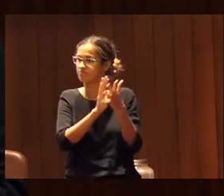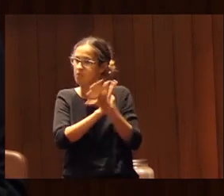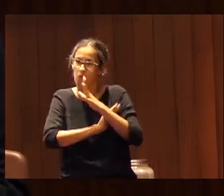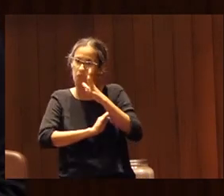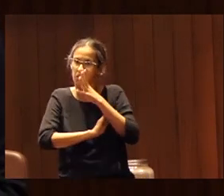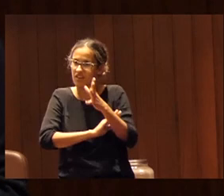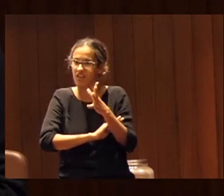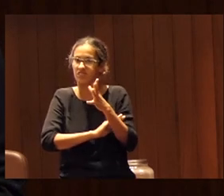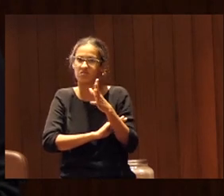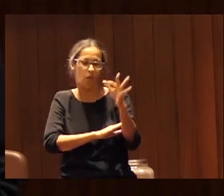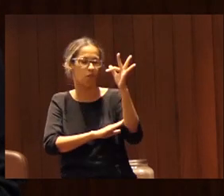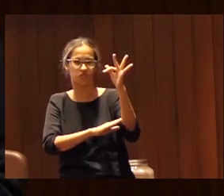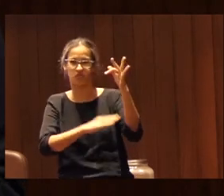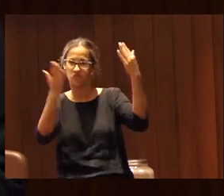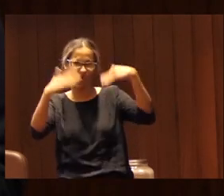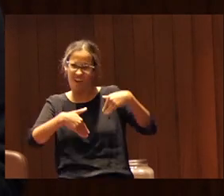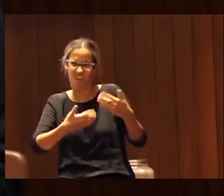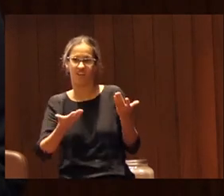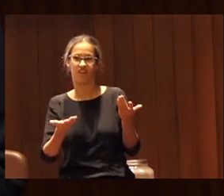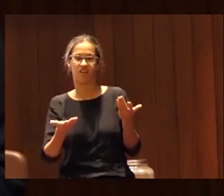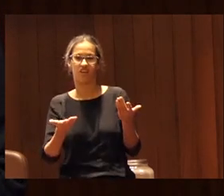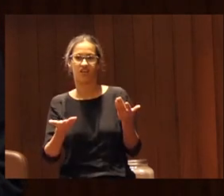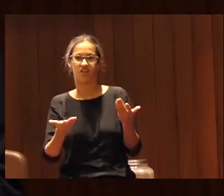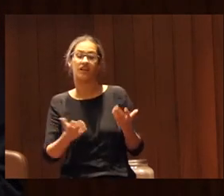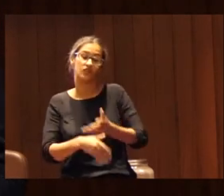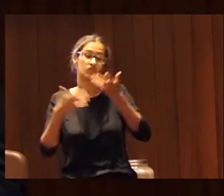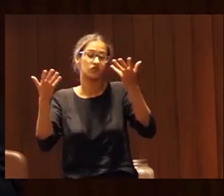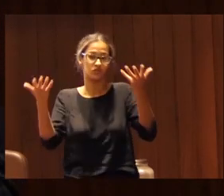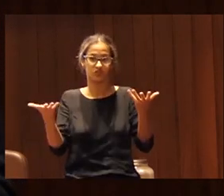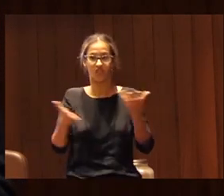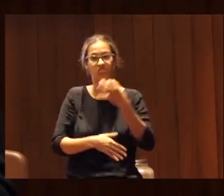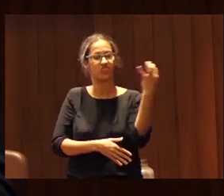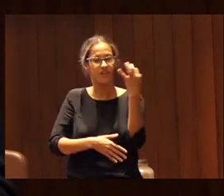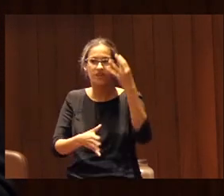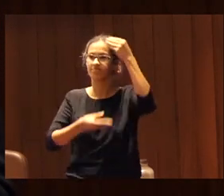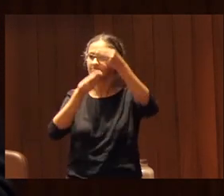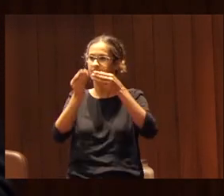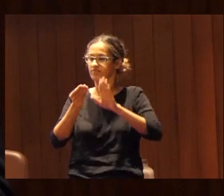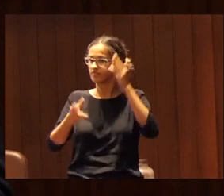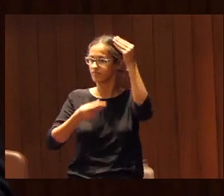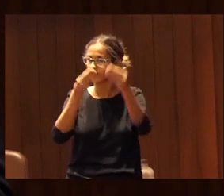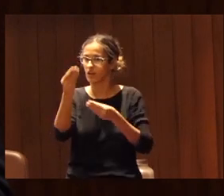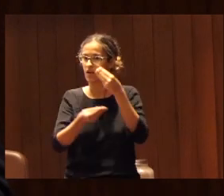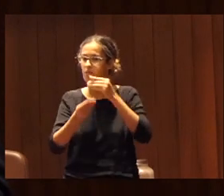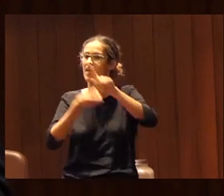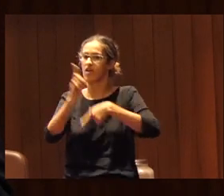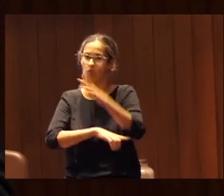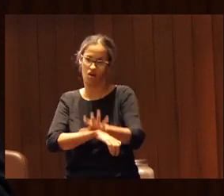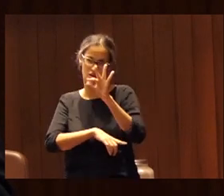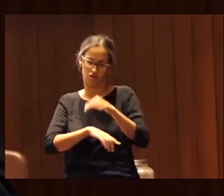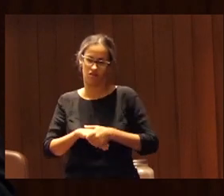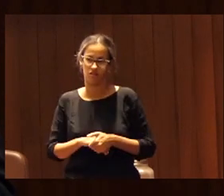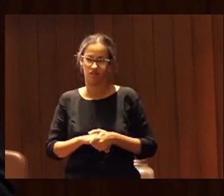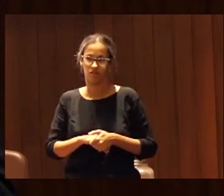de positivo tiene bastante poquito con lo cual tendremos que reflexionar sobre eso para tomar decisiones